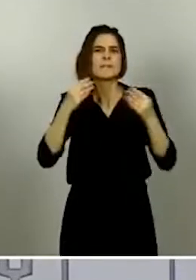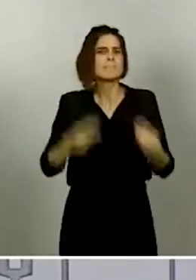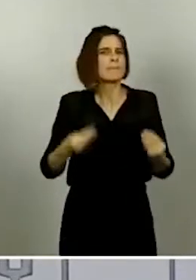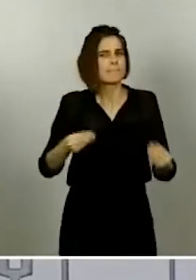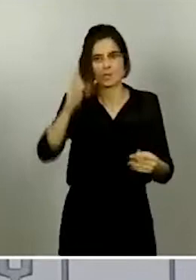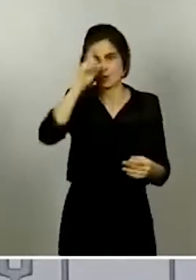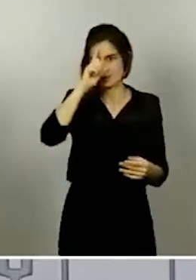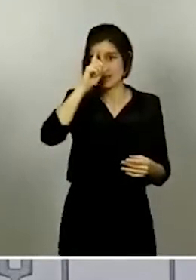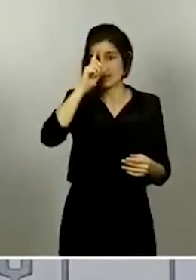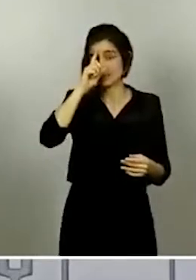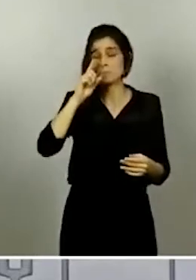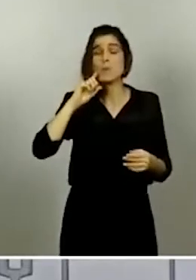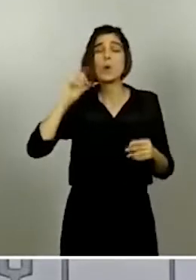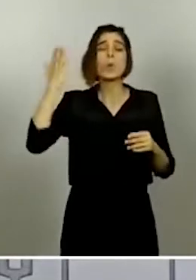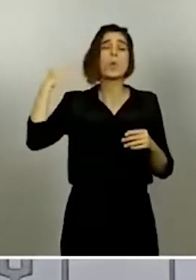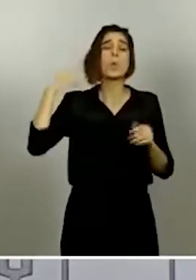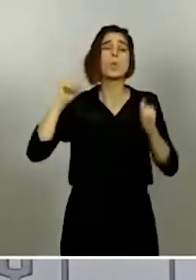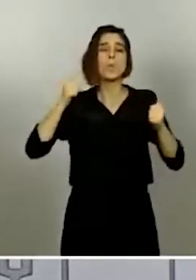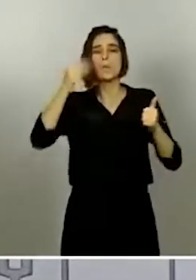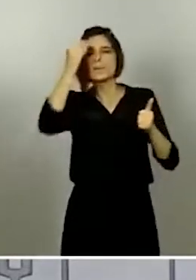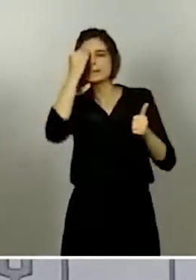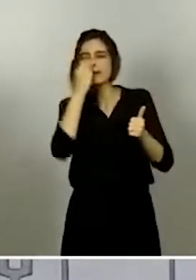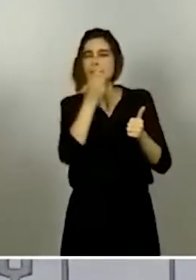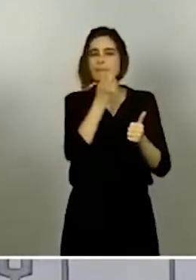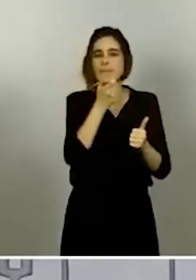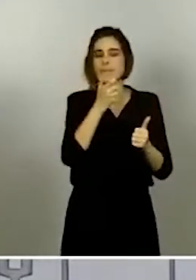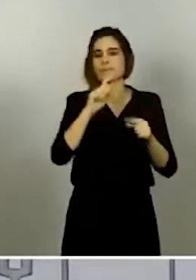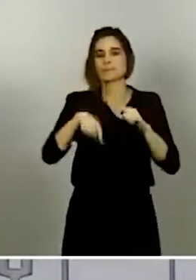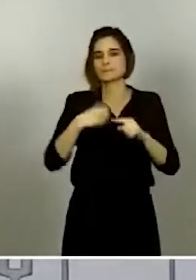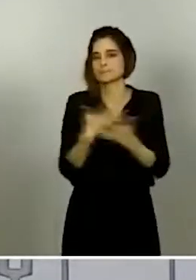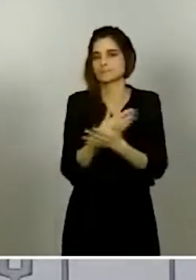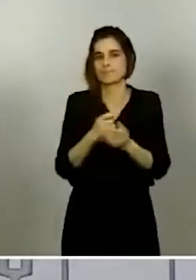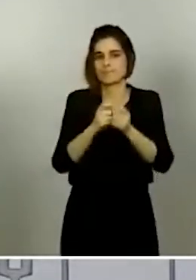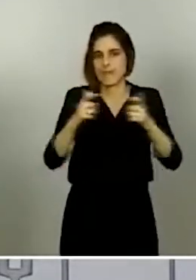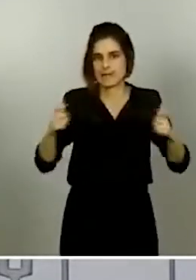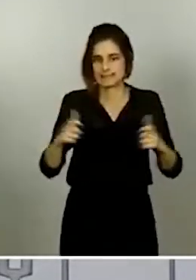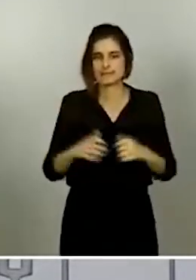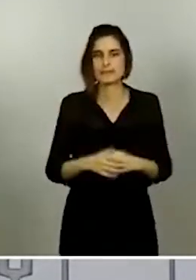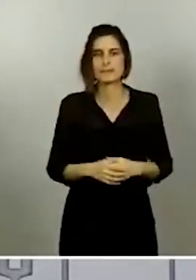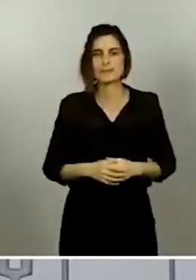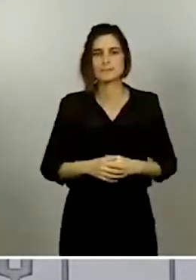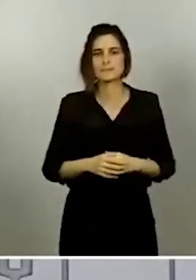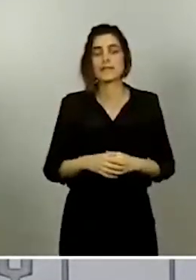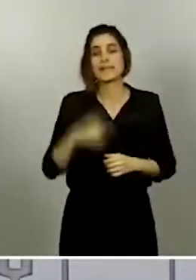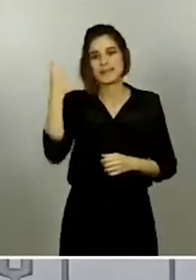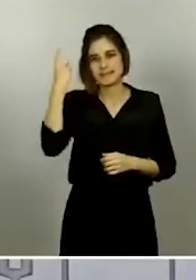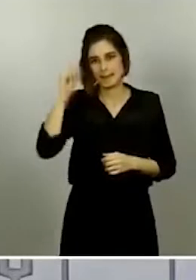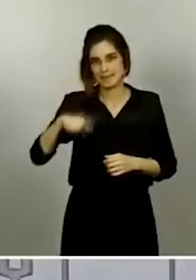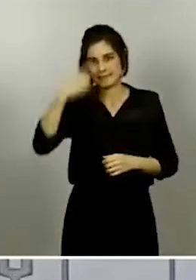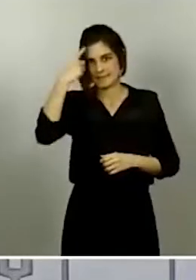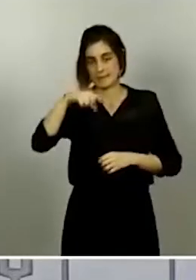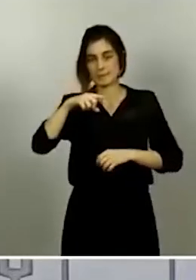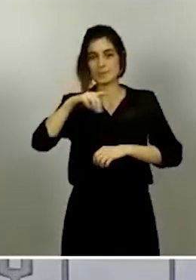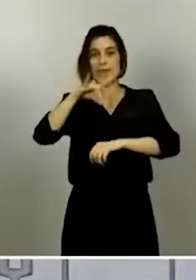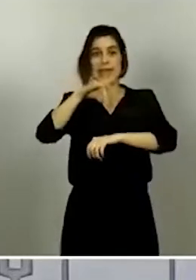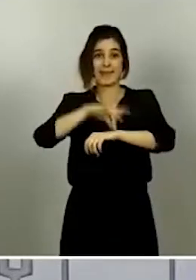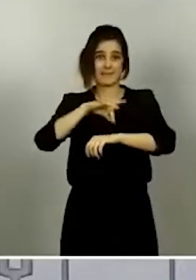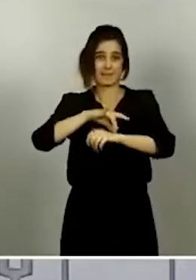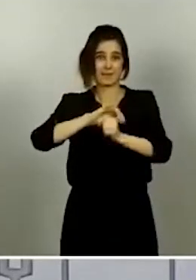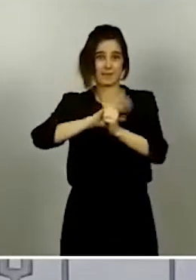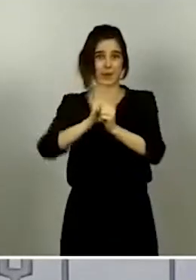inicialmente parecía haber. Sabemos que la enfermedad, sin ser en números globales